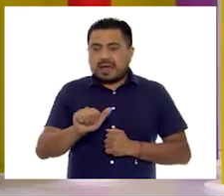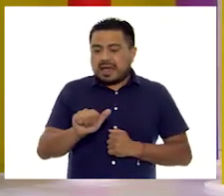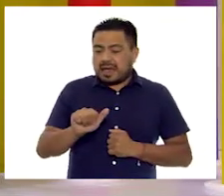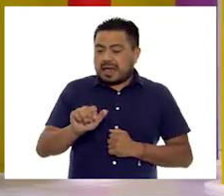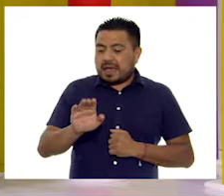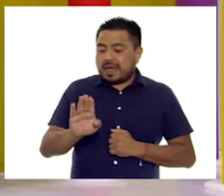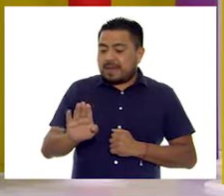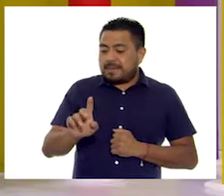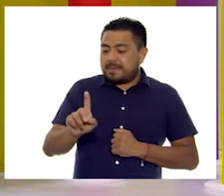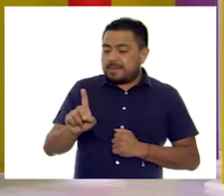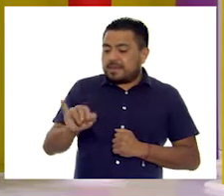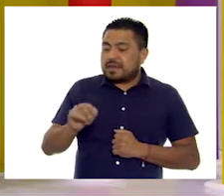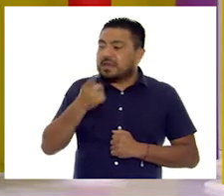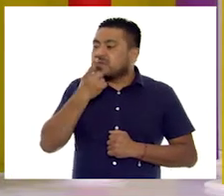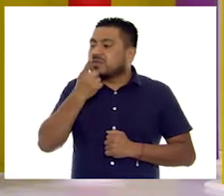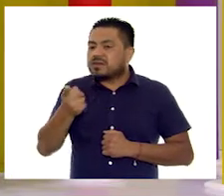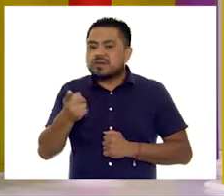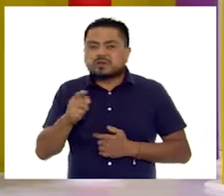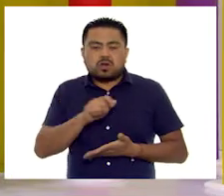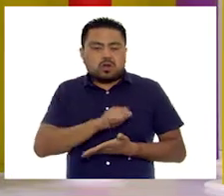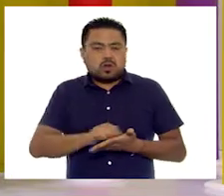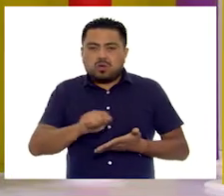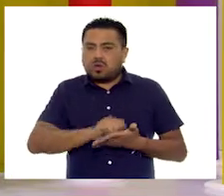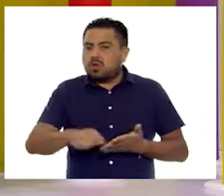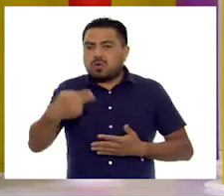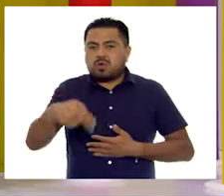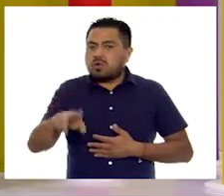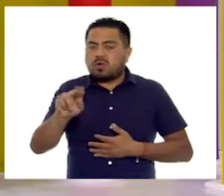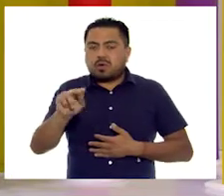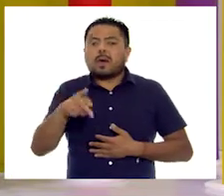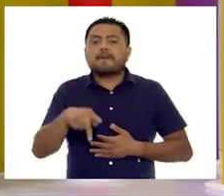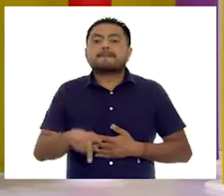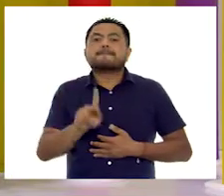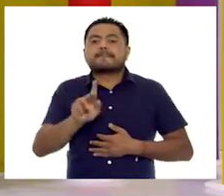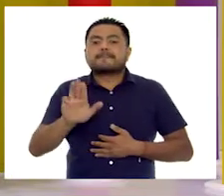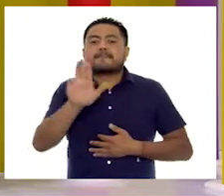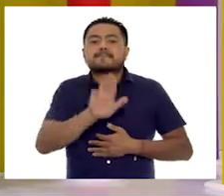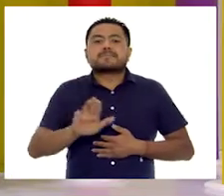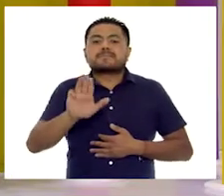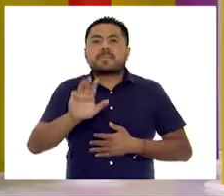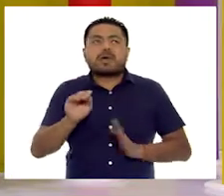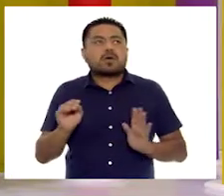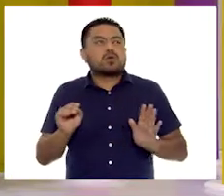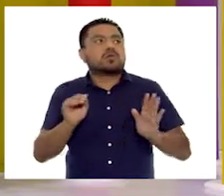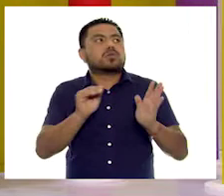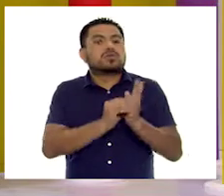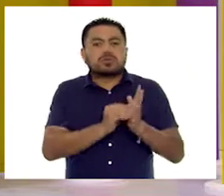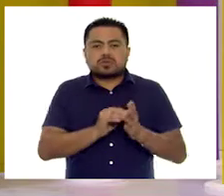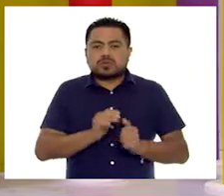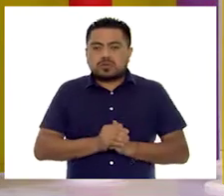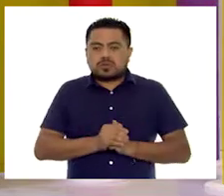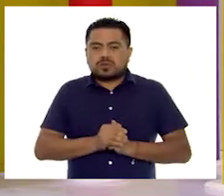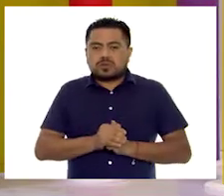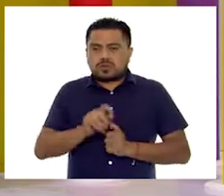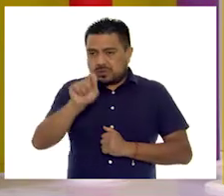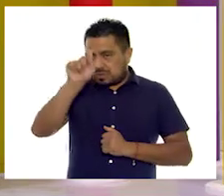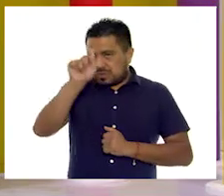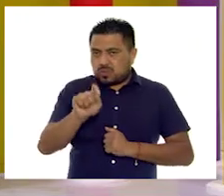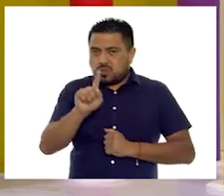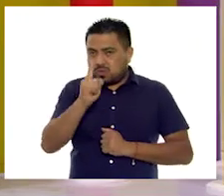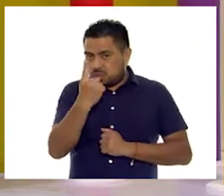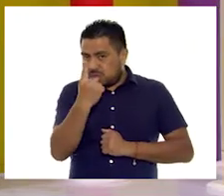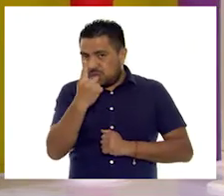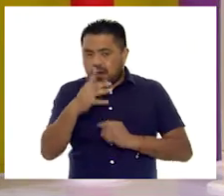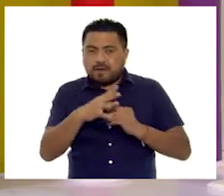dice que no apuntó los nombres, pero que el miércoles puso un palito para la fruta.